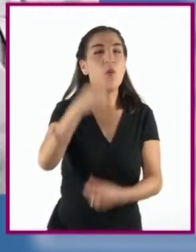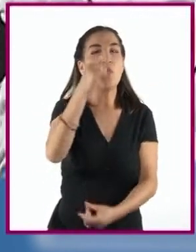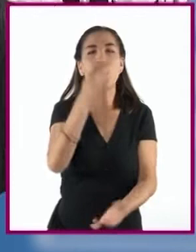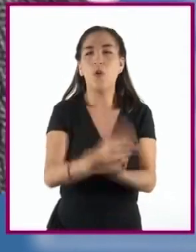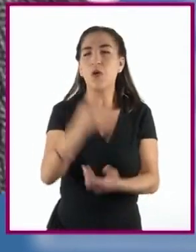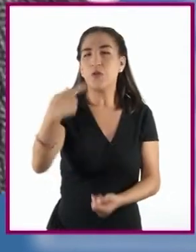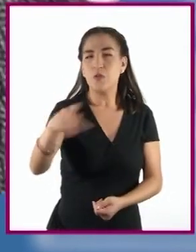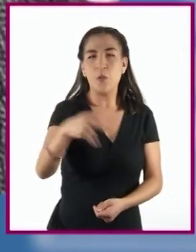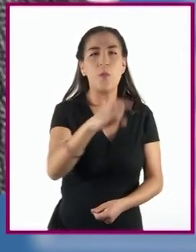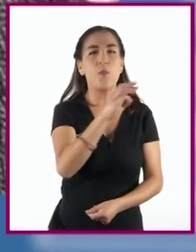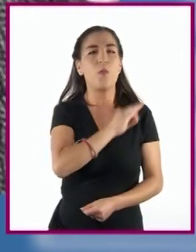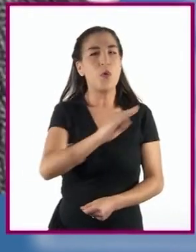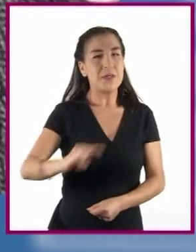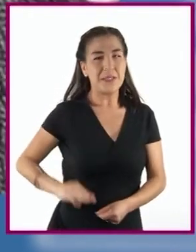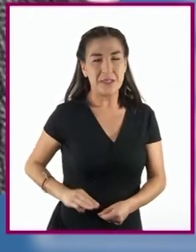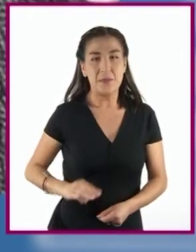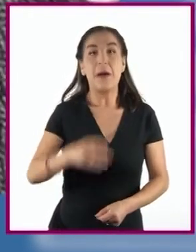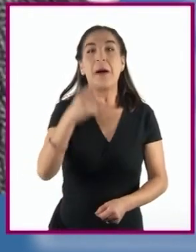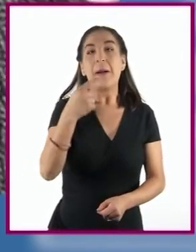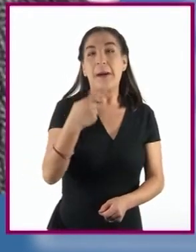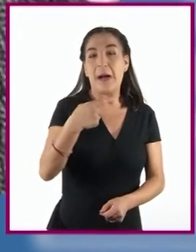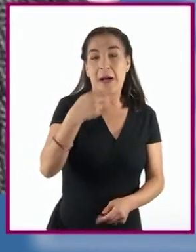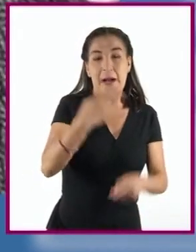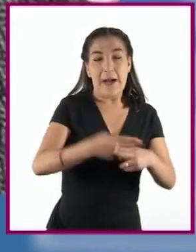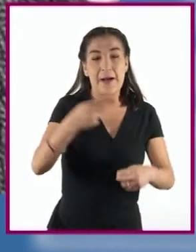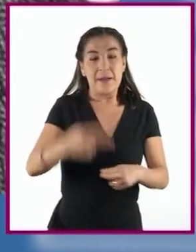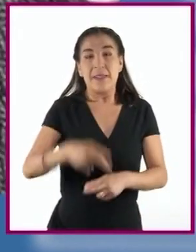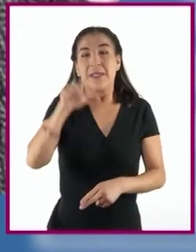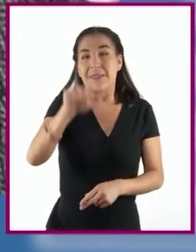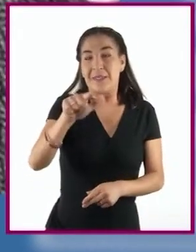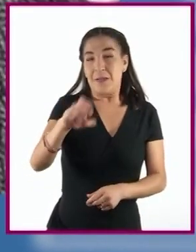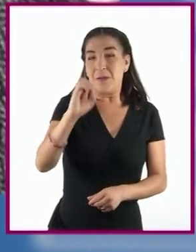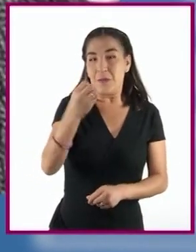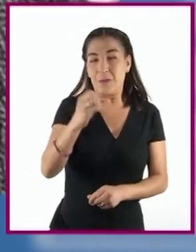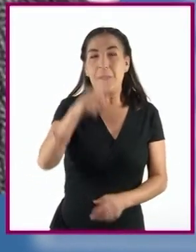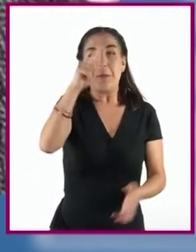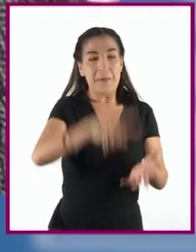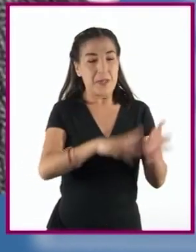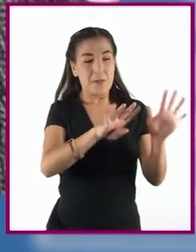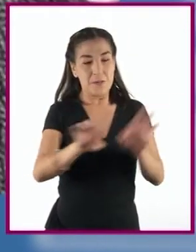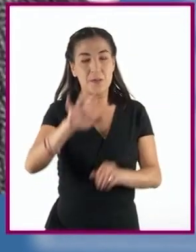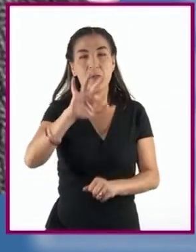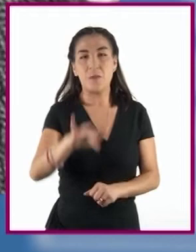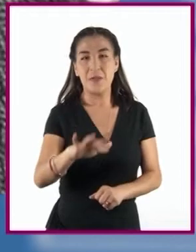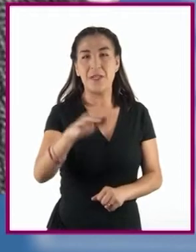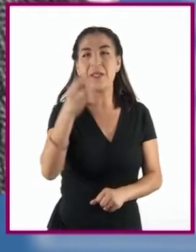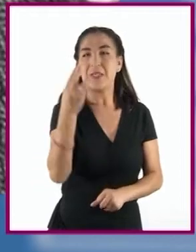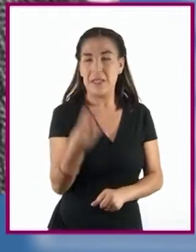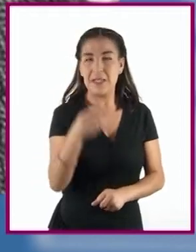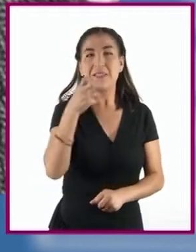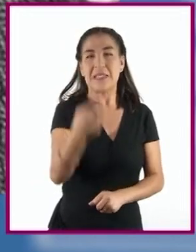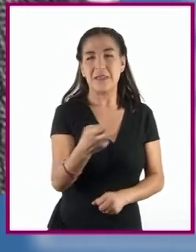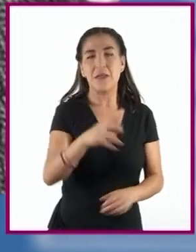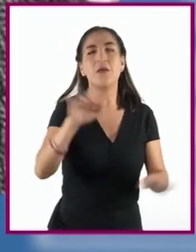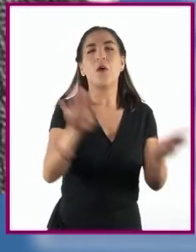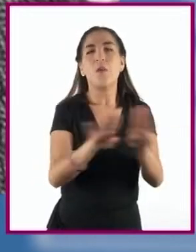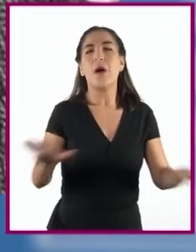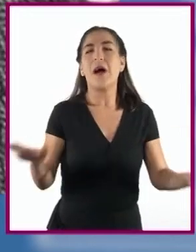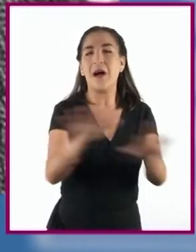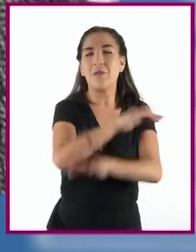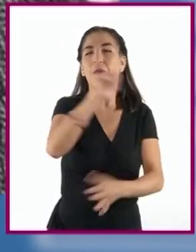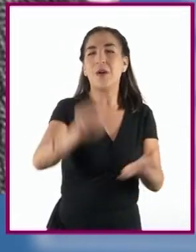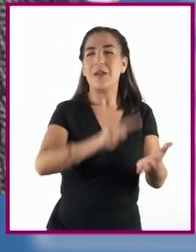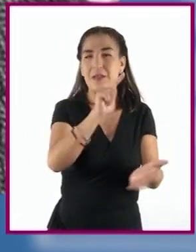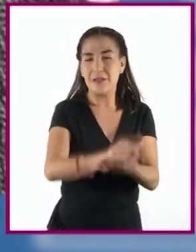municipal, y no sería sino hasta el 17 de octubre de 1953 cuando se reformaría el artículo